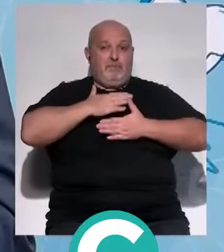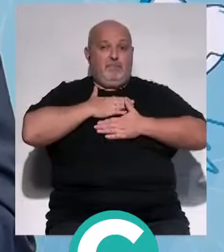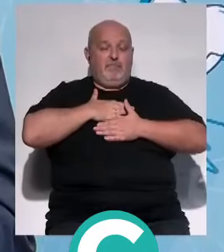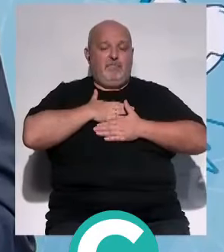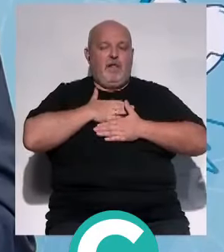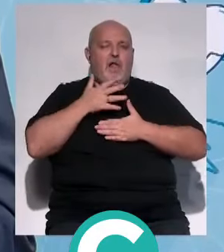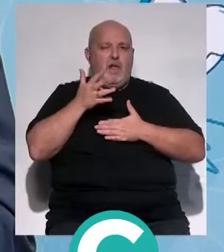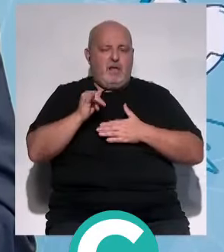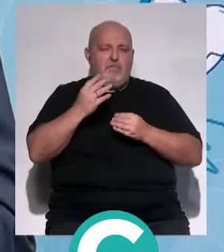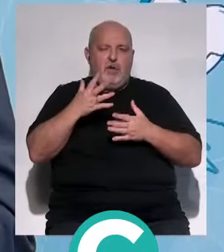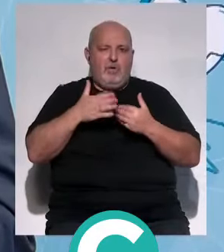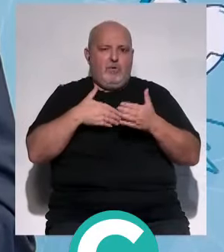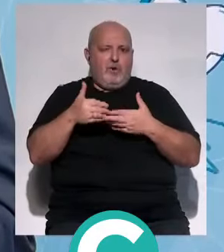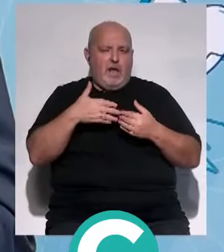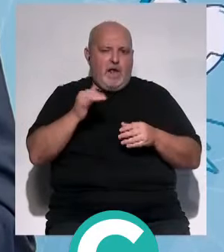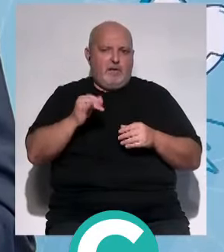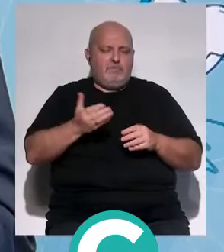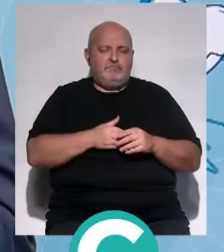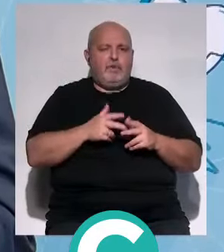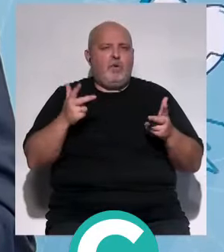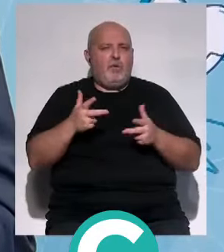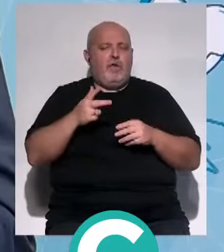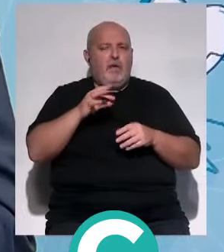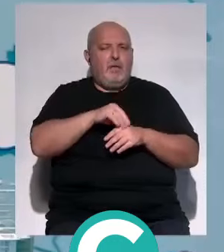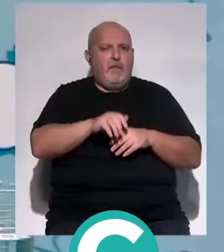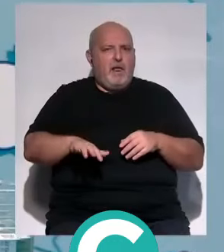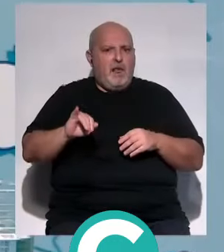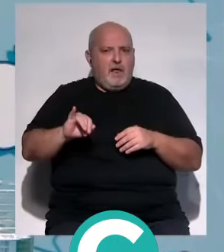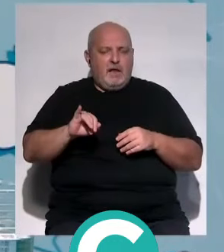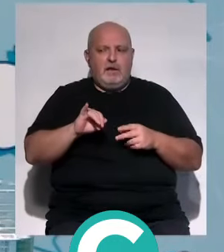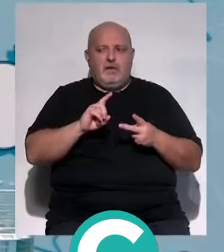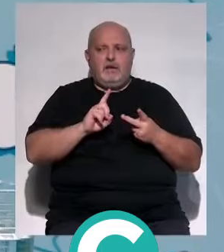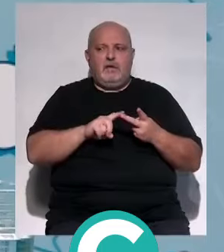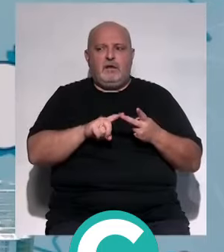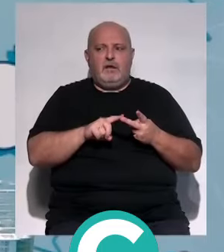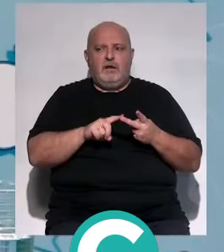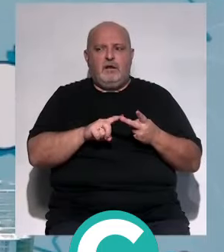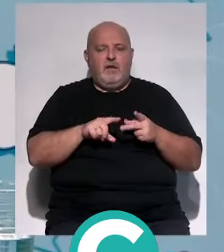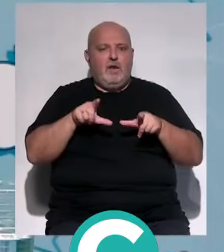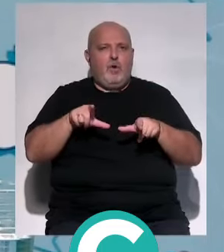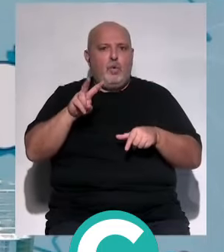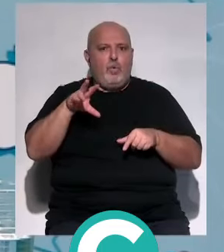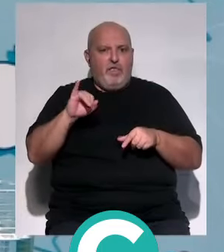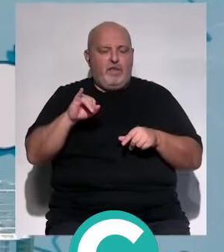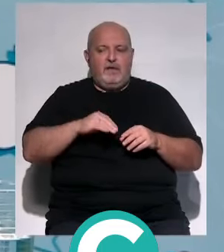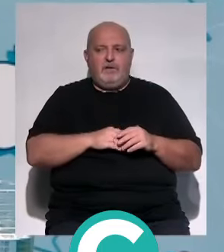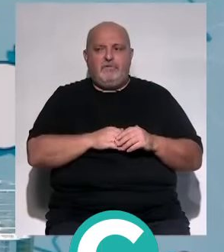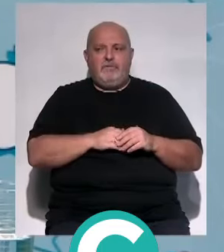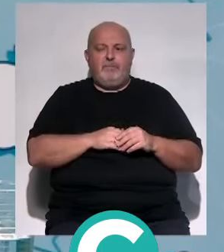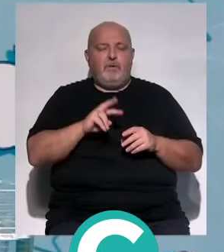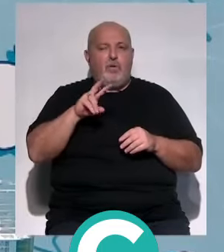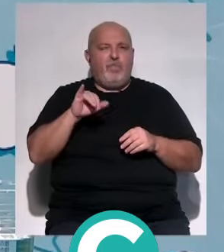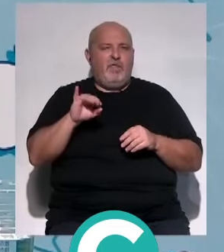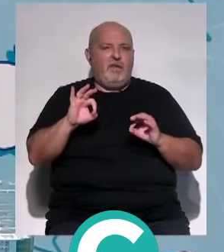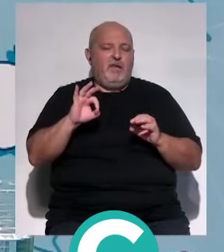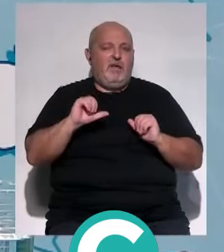estarán en las mejores manos. Entonces, urgencias pediátricas, una UCI, que la